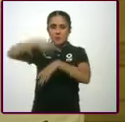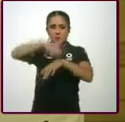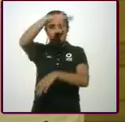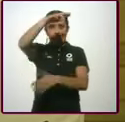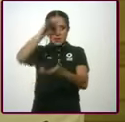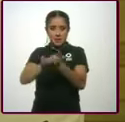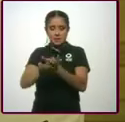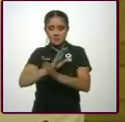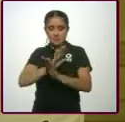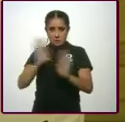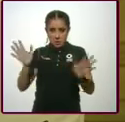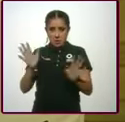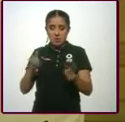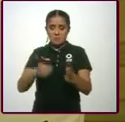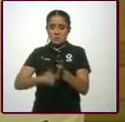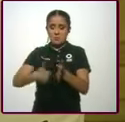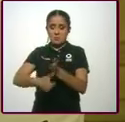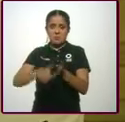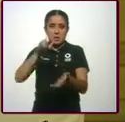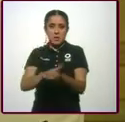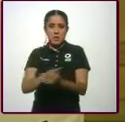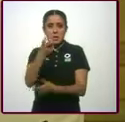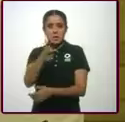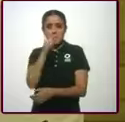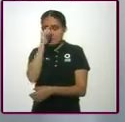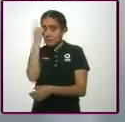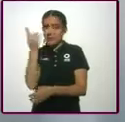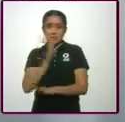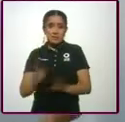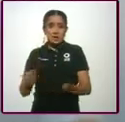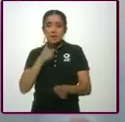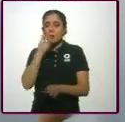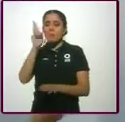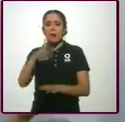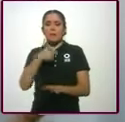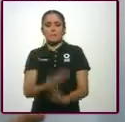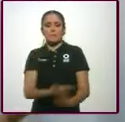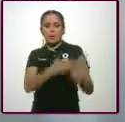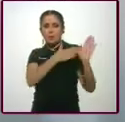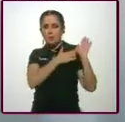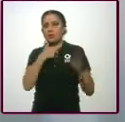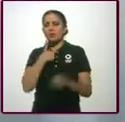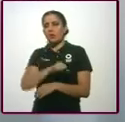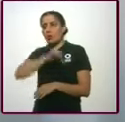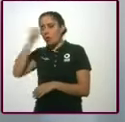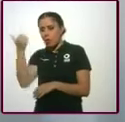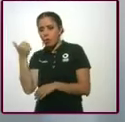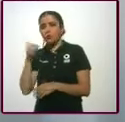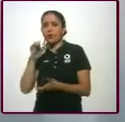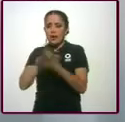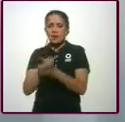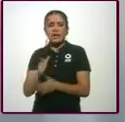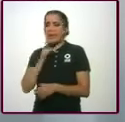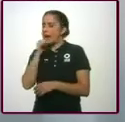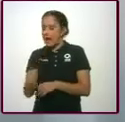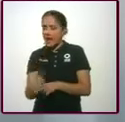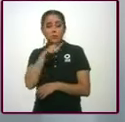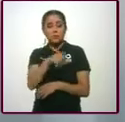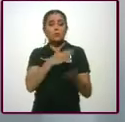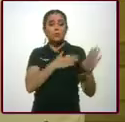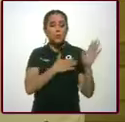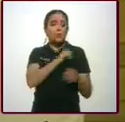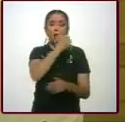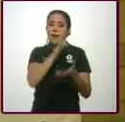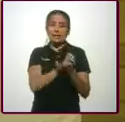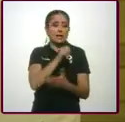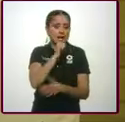casados o que están en proceso de divorcio. Es bajo protesta de sí, verdad. Acuérdense que todos los actos del Estado son bajo protesta de sí, verdad. Oye,